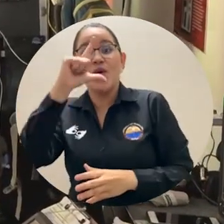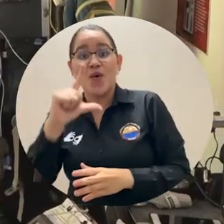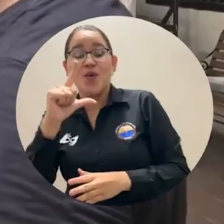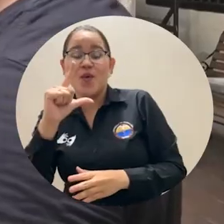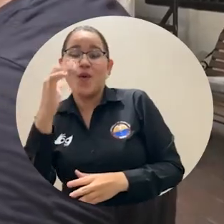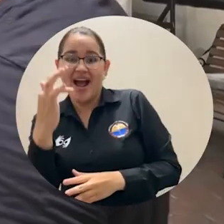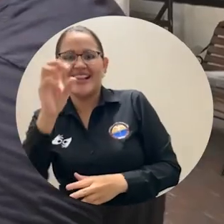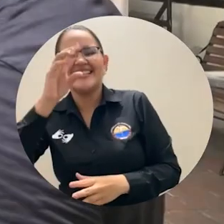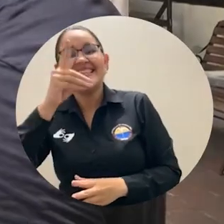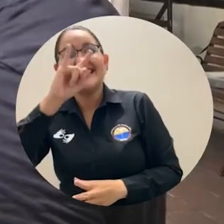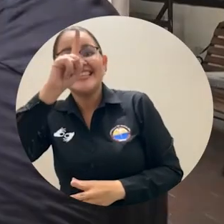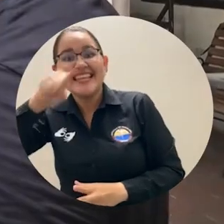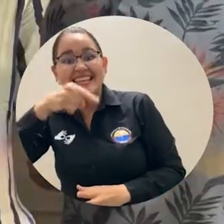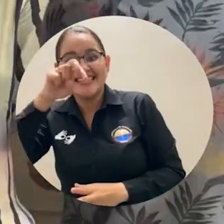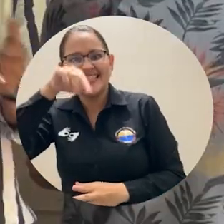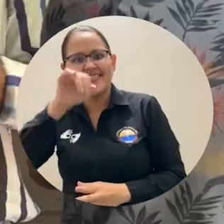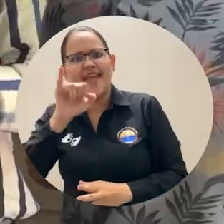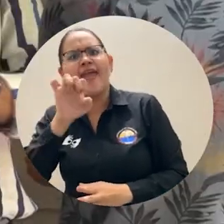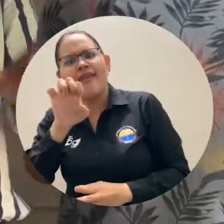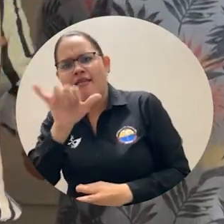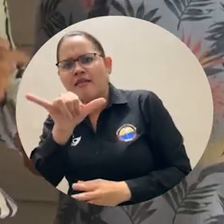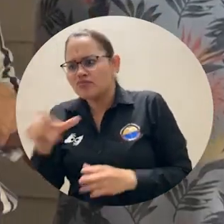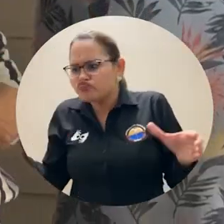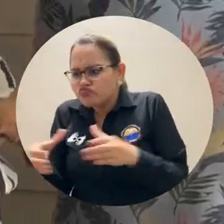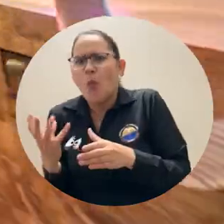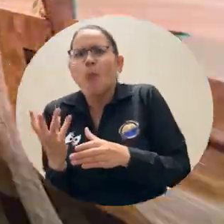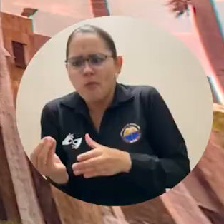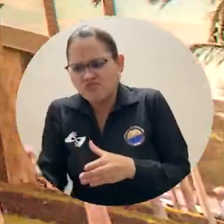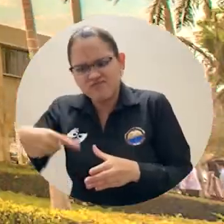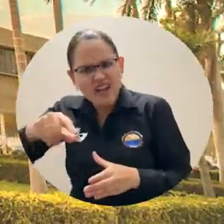conglomerado de entretenimiento The Walt Disney Company.